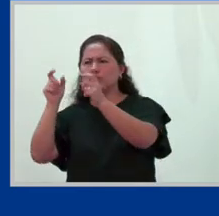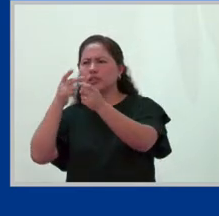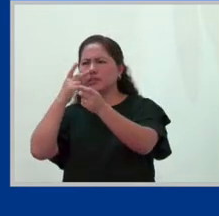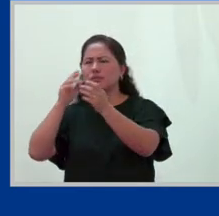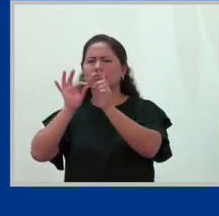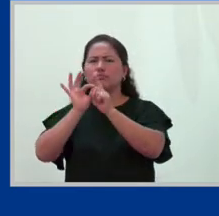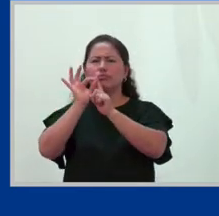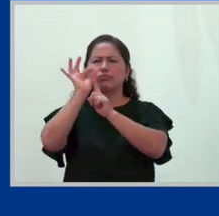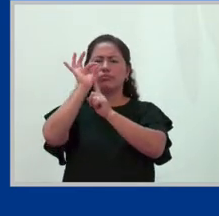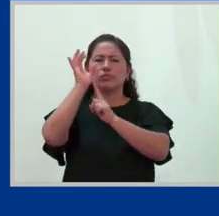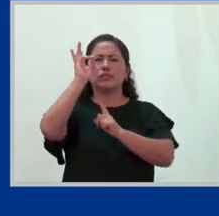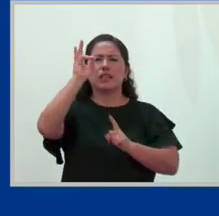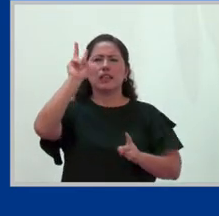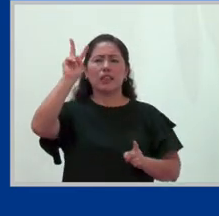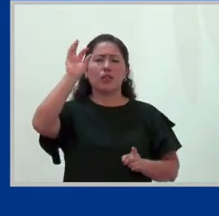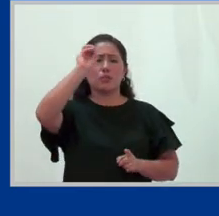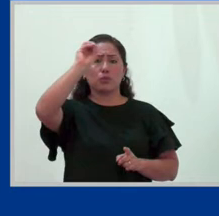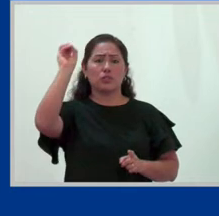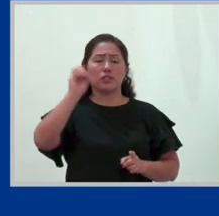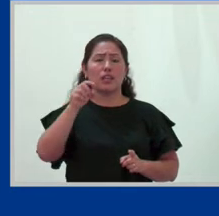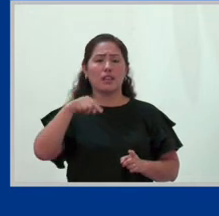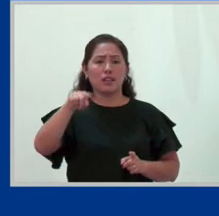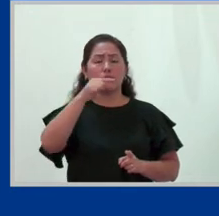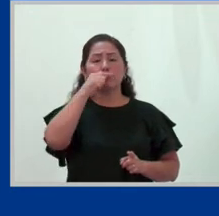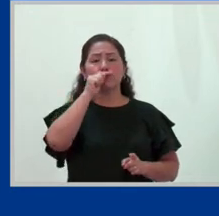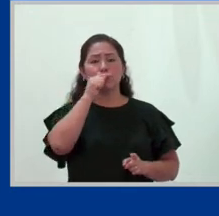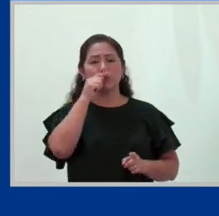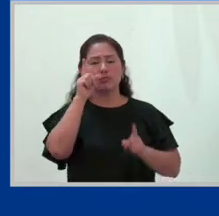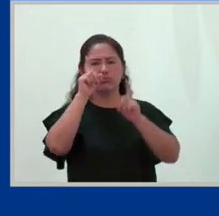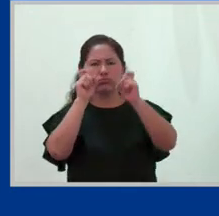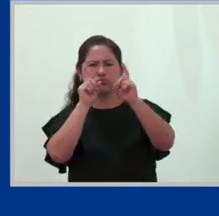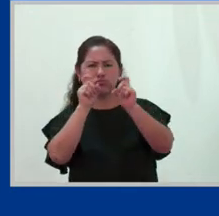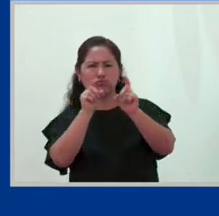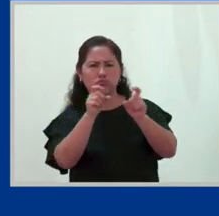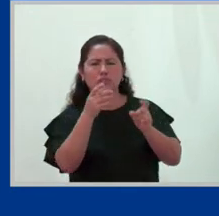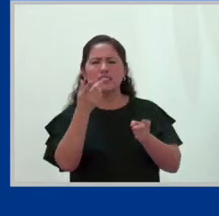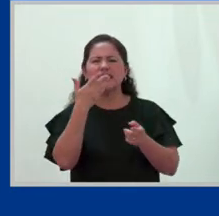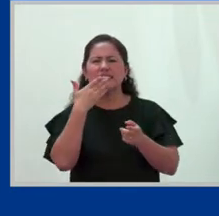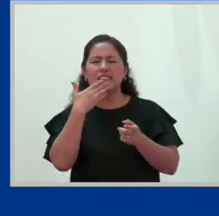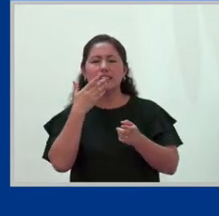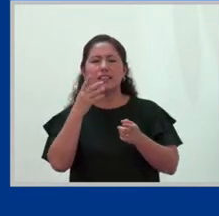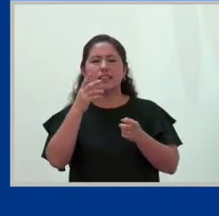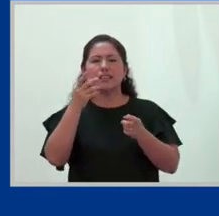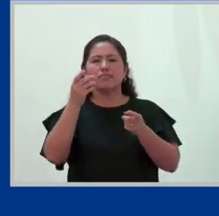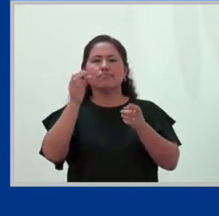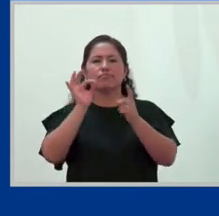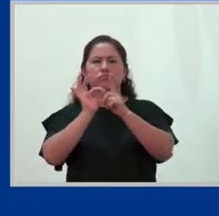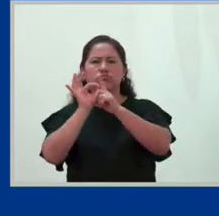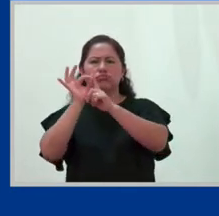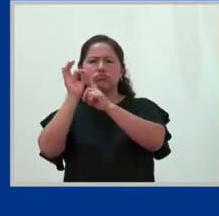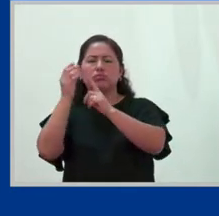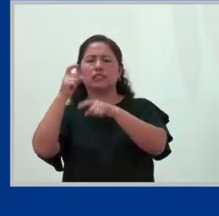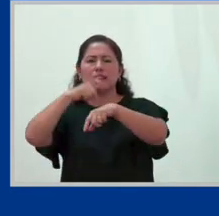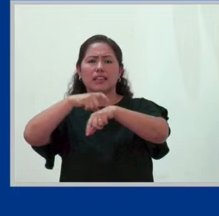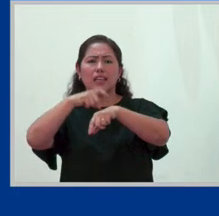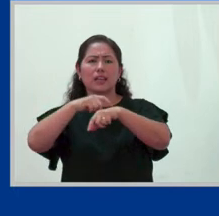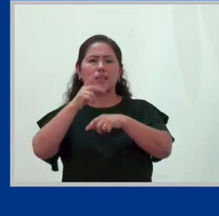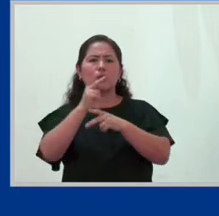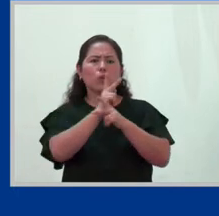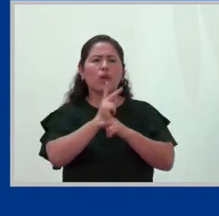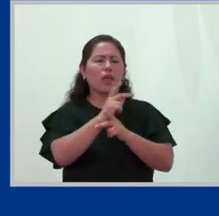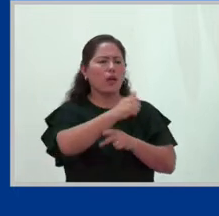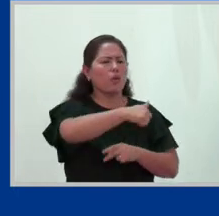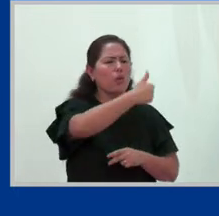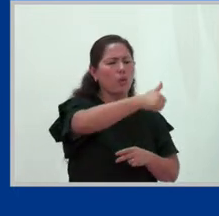62% de las mujeres encuestadas aumentaron el tiempo de cuidado de otras